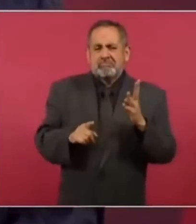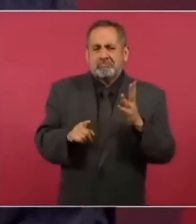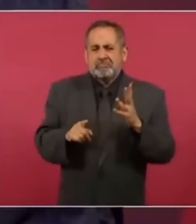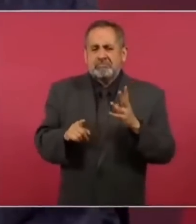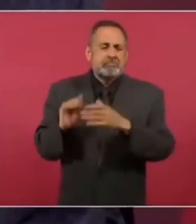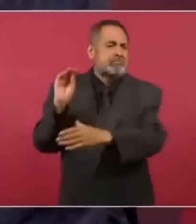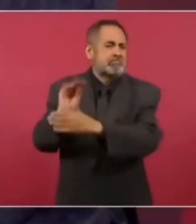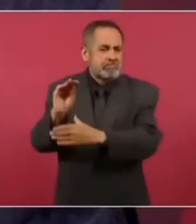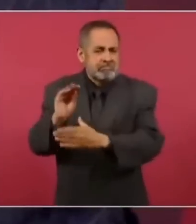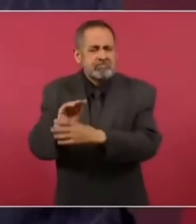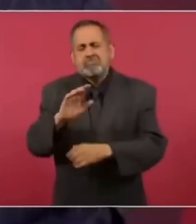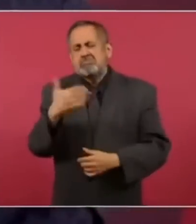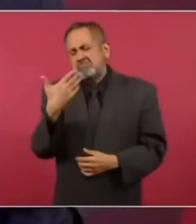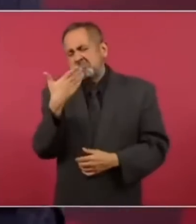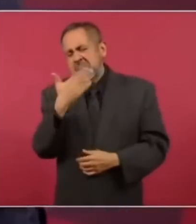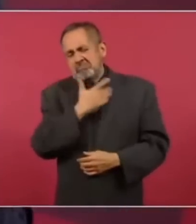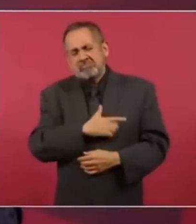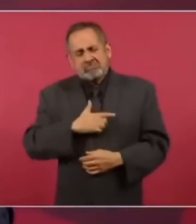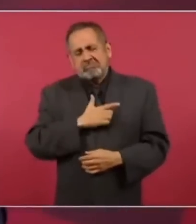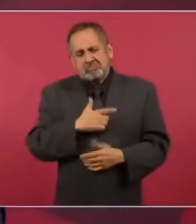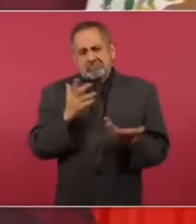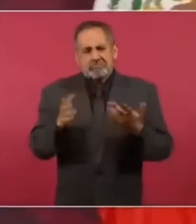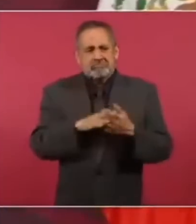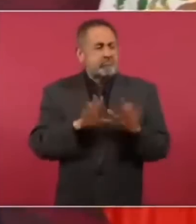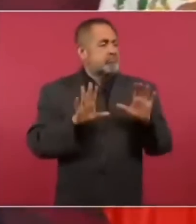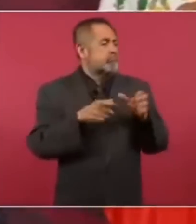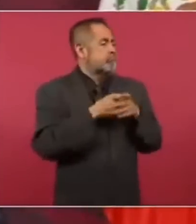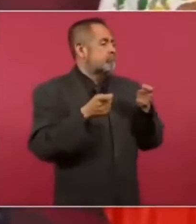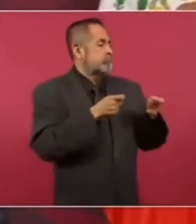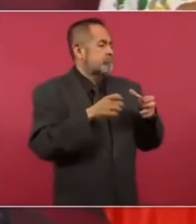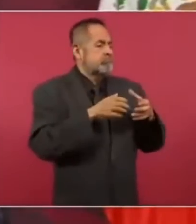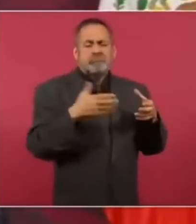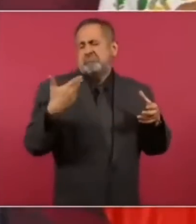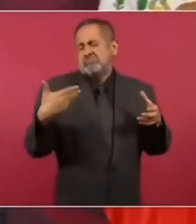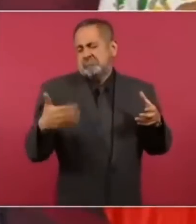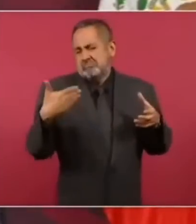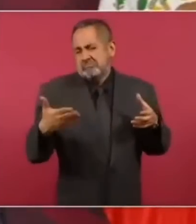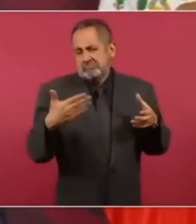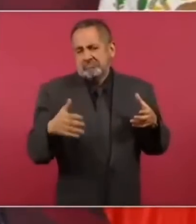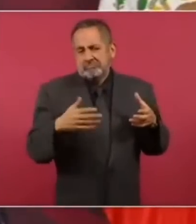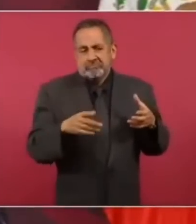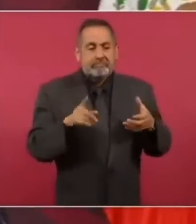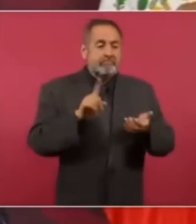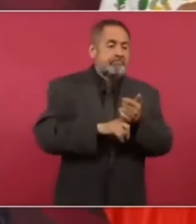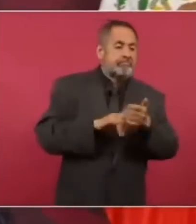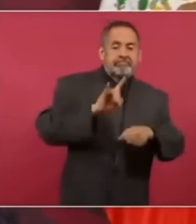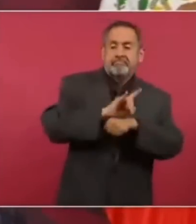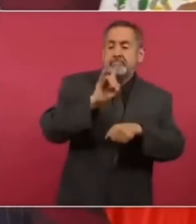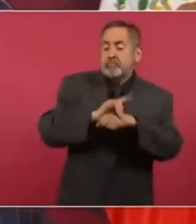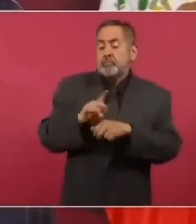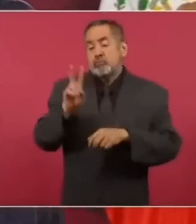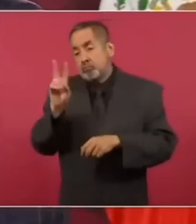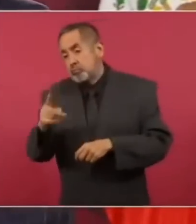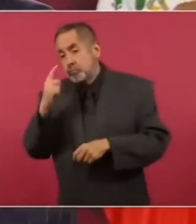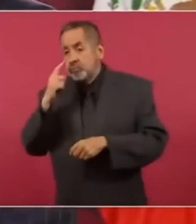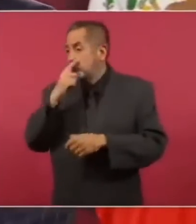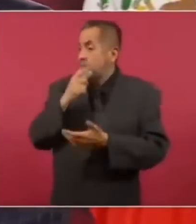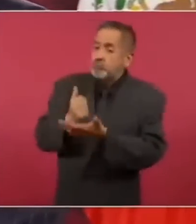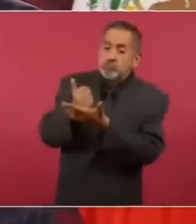tomen en cuenta y que el gobierno sea de oligarcas disfrazado de democracia